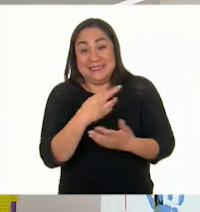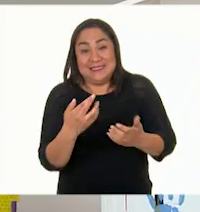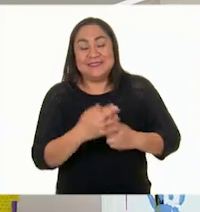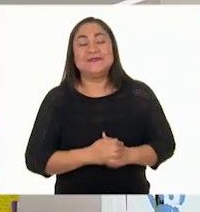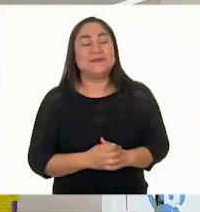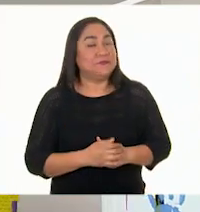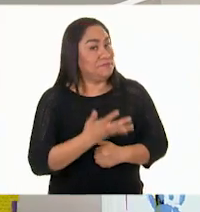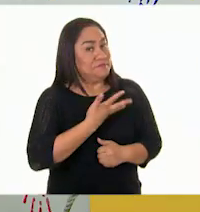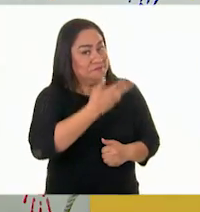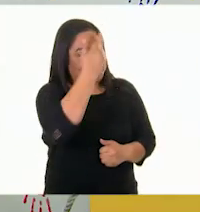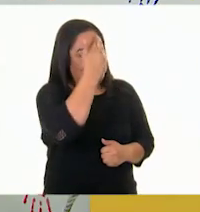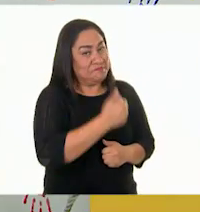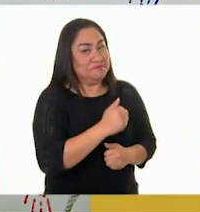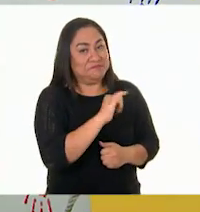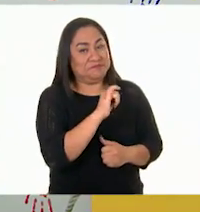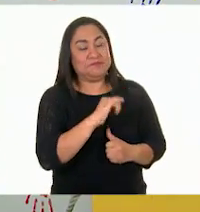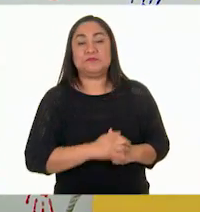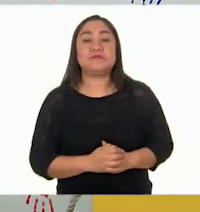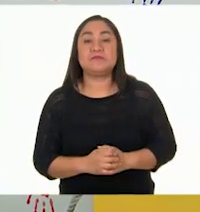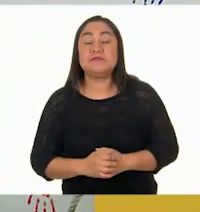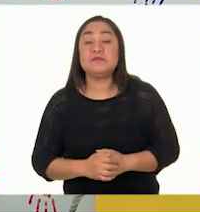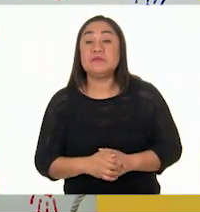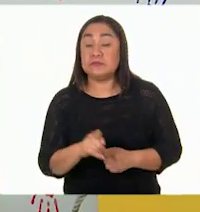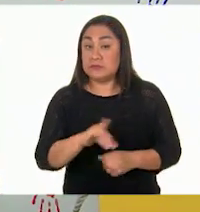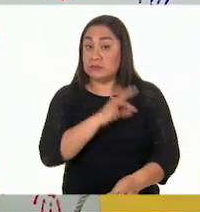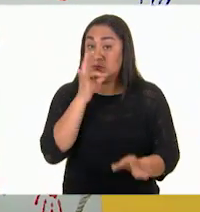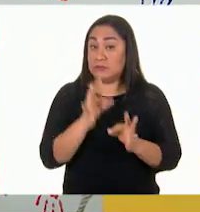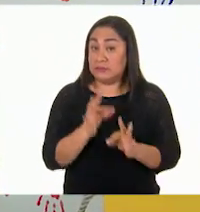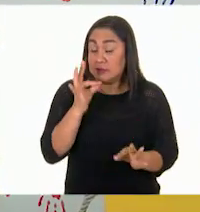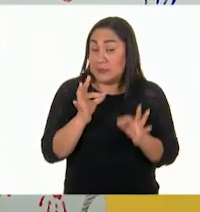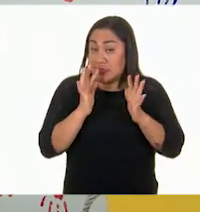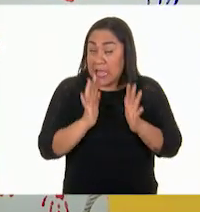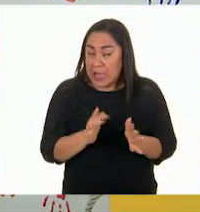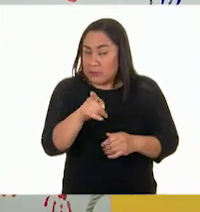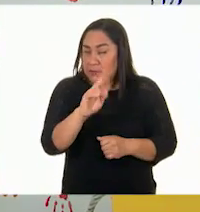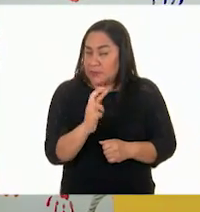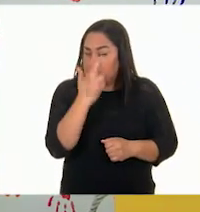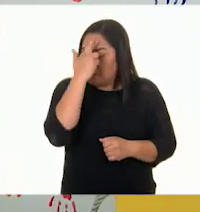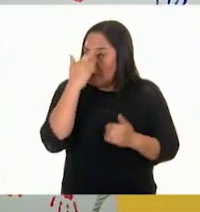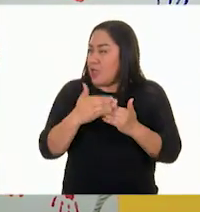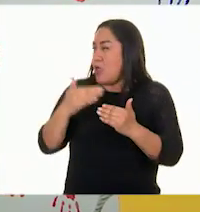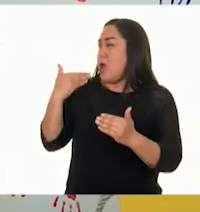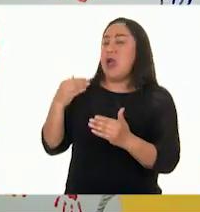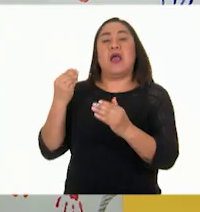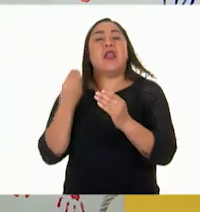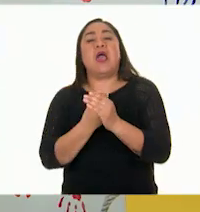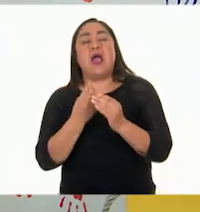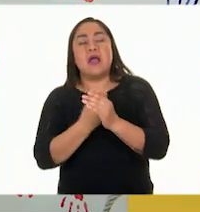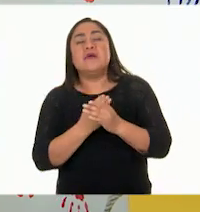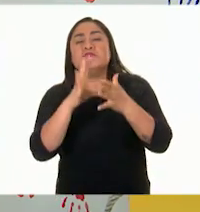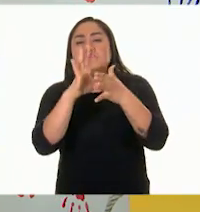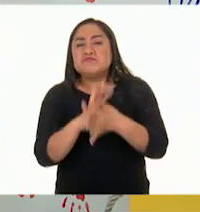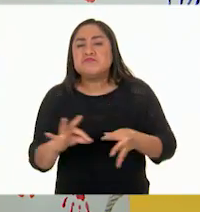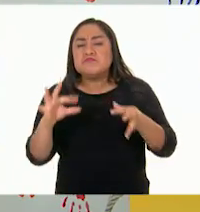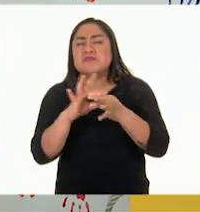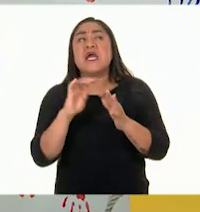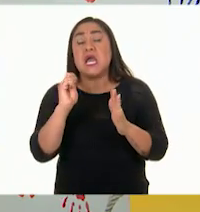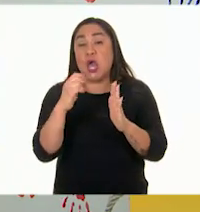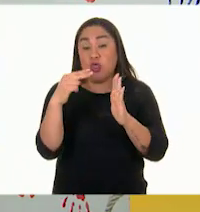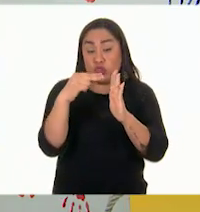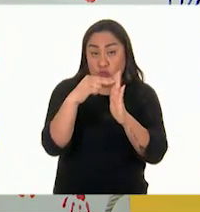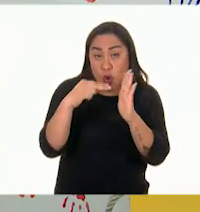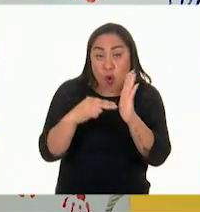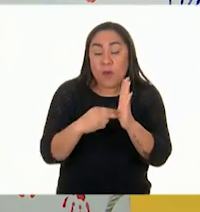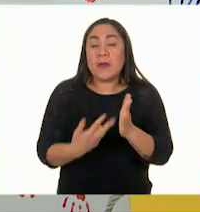Así es, tienes mucha razón. Si ya están listas y listos, recordarán que la clase pasada aprendimos que las normas y las reglas